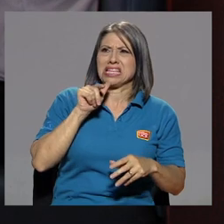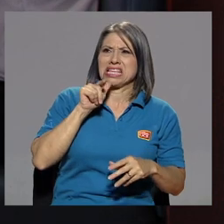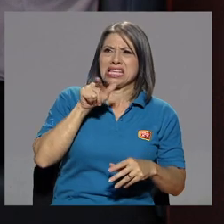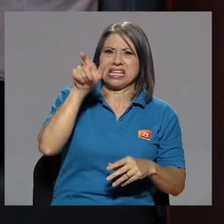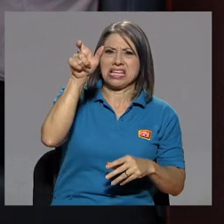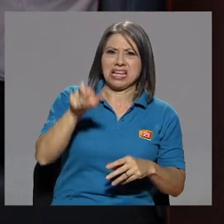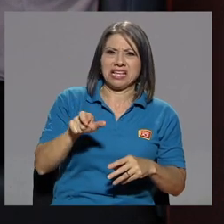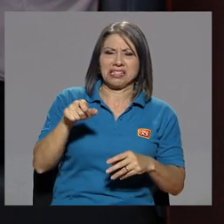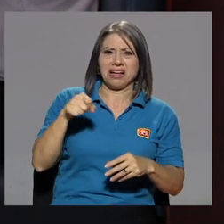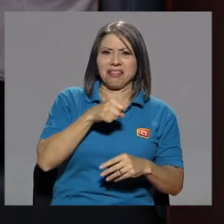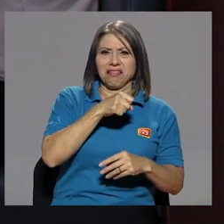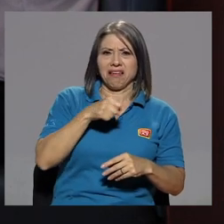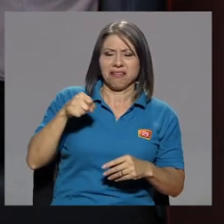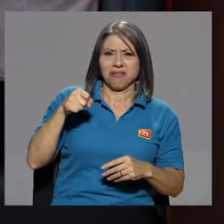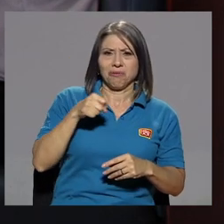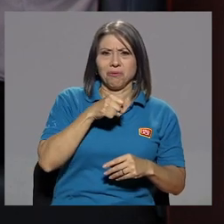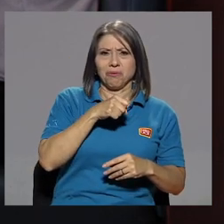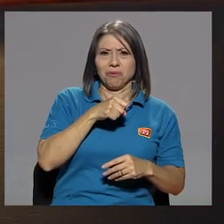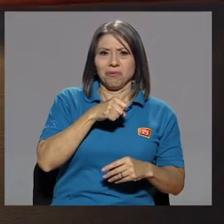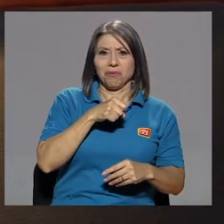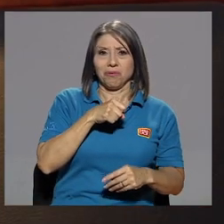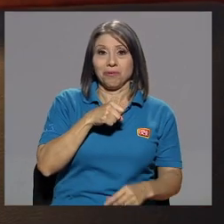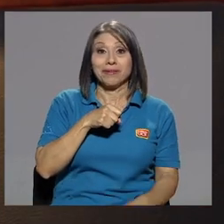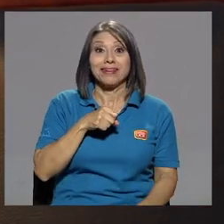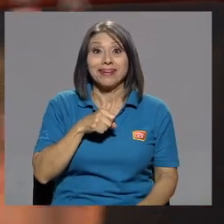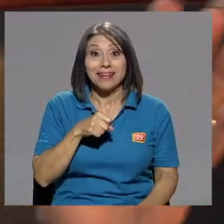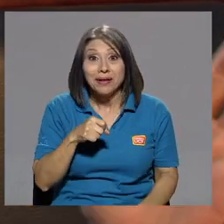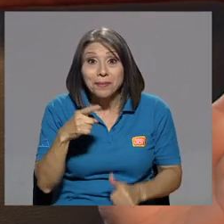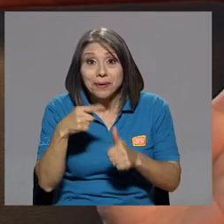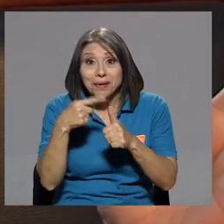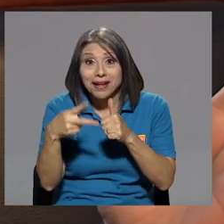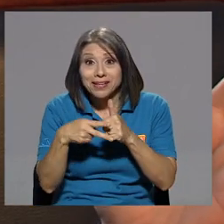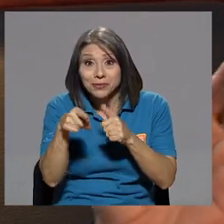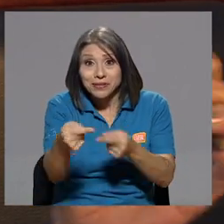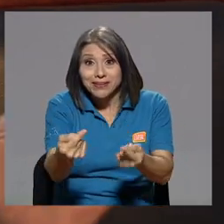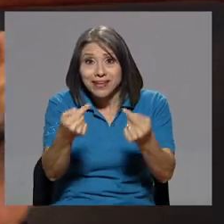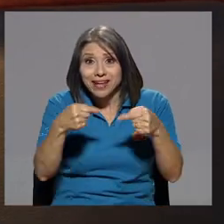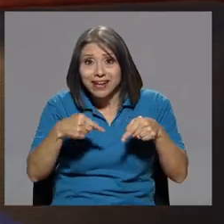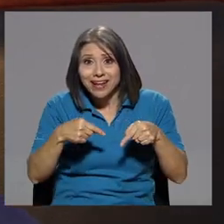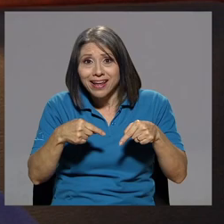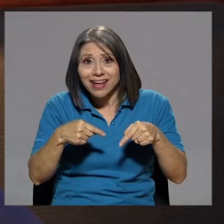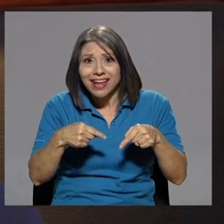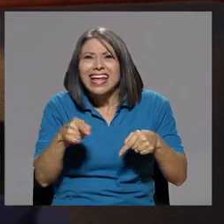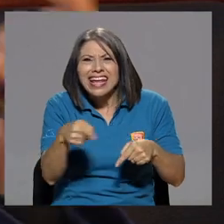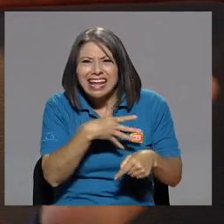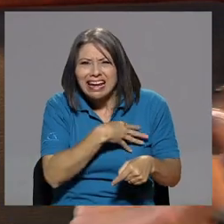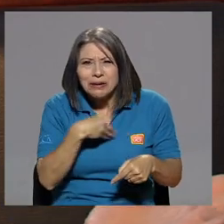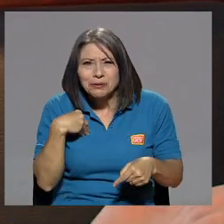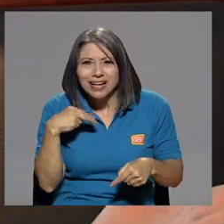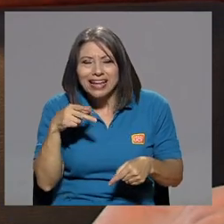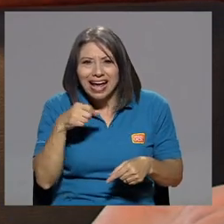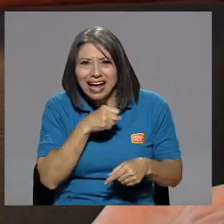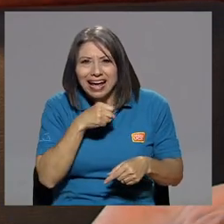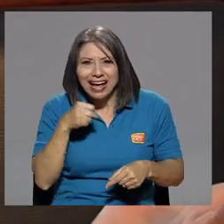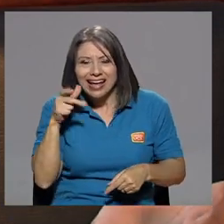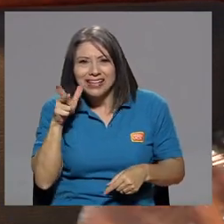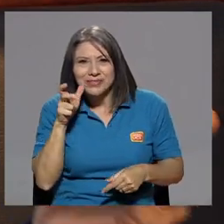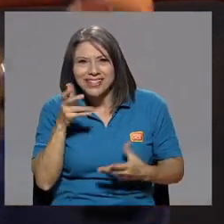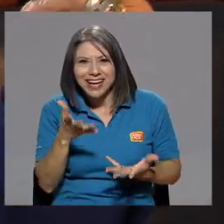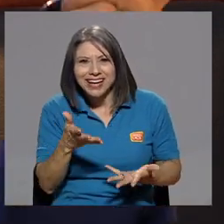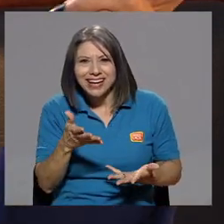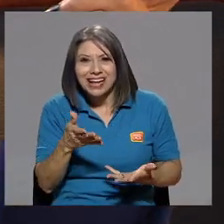¿Quién está cantando? Entonces yo les digo, es la primera vez que vienen. ¿Y qué les gustaría escuchar?